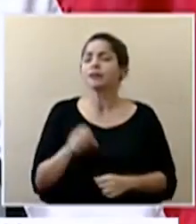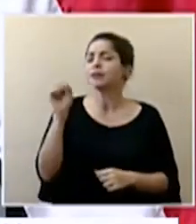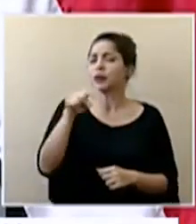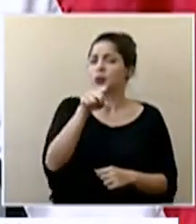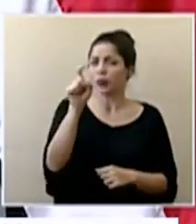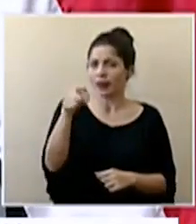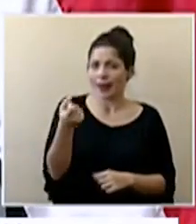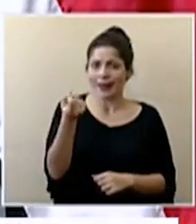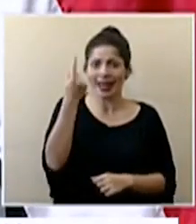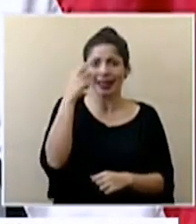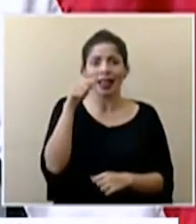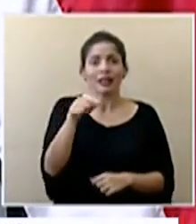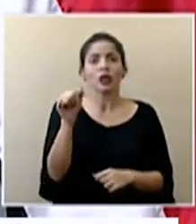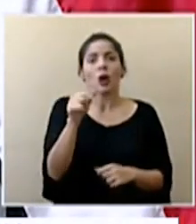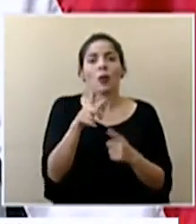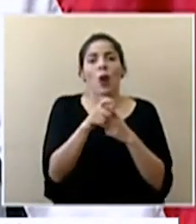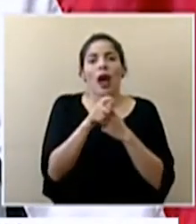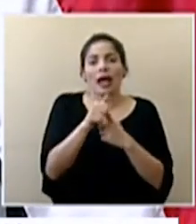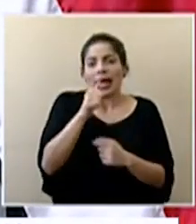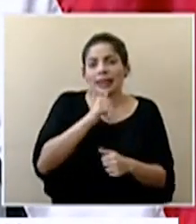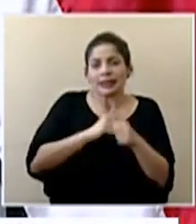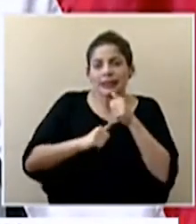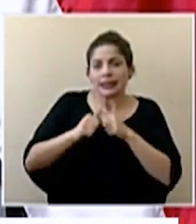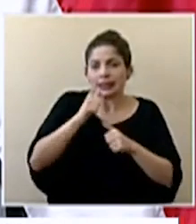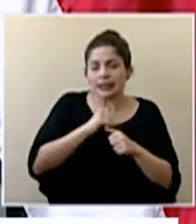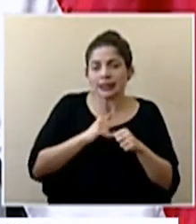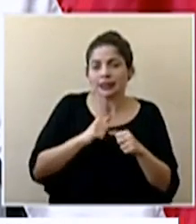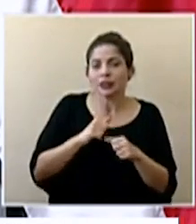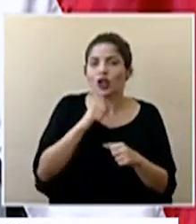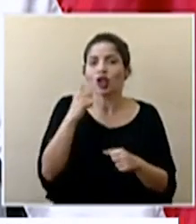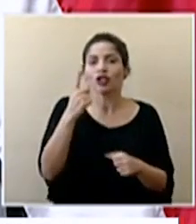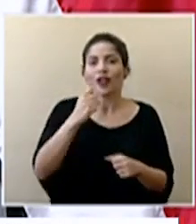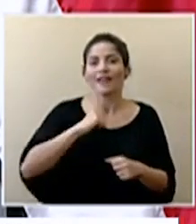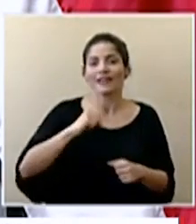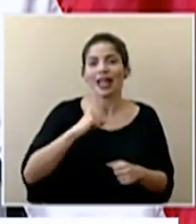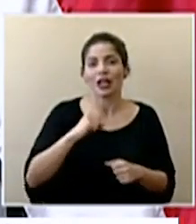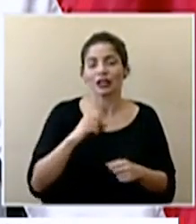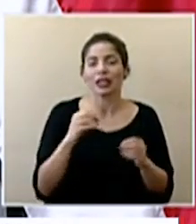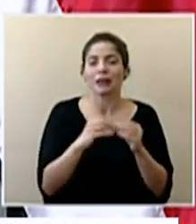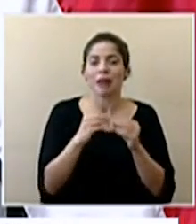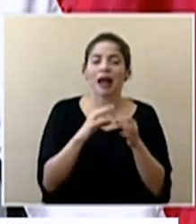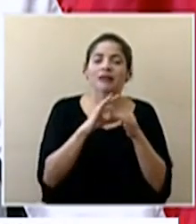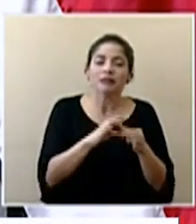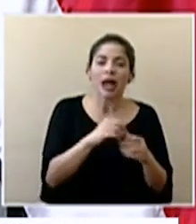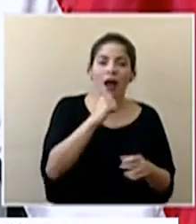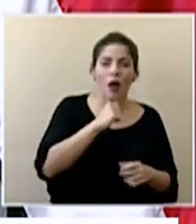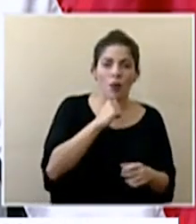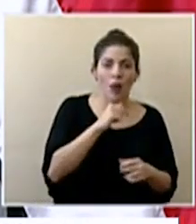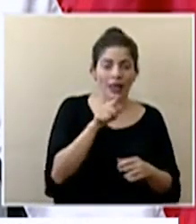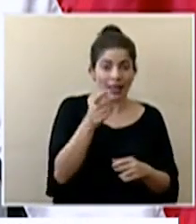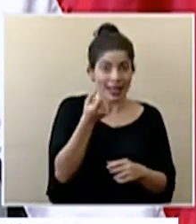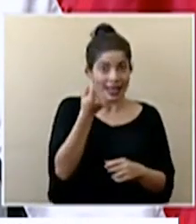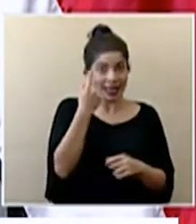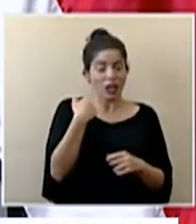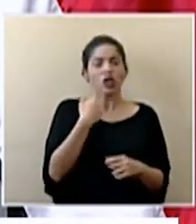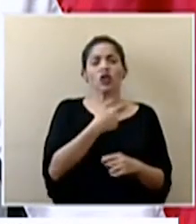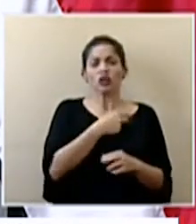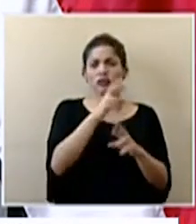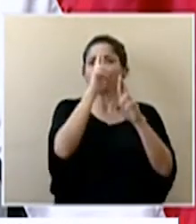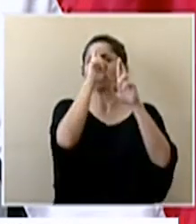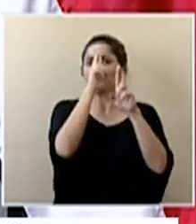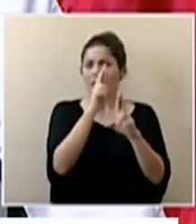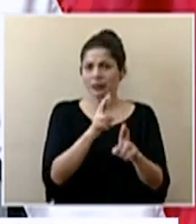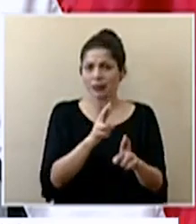que esto es una carrera de resistencia más que de velocidad bajo esa tesis estamos respetando